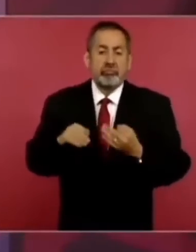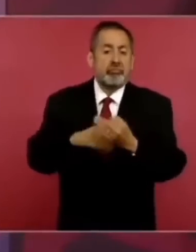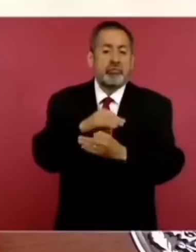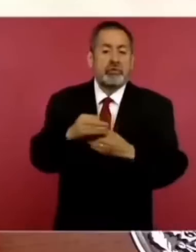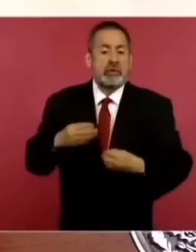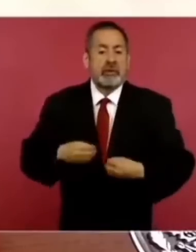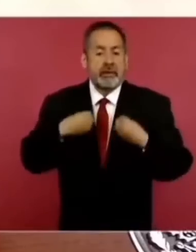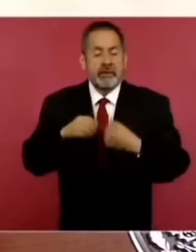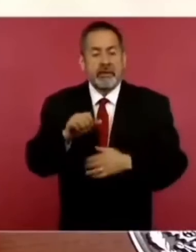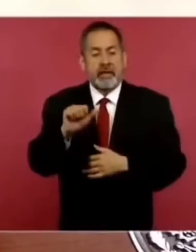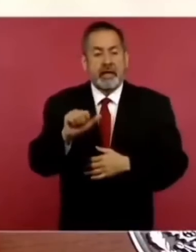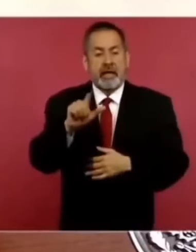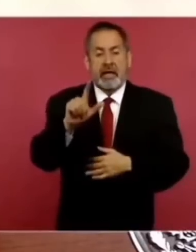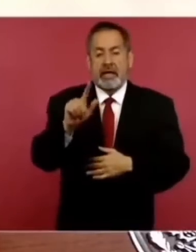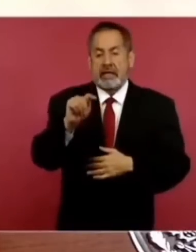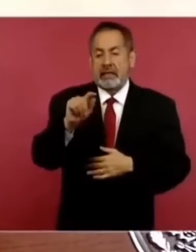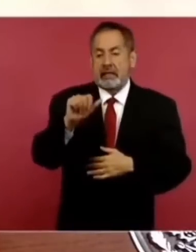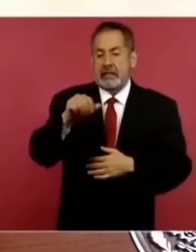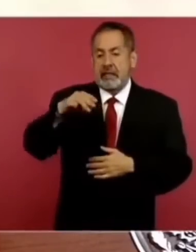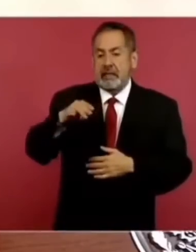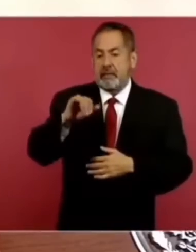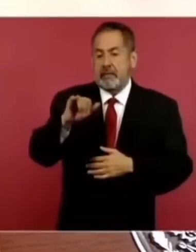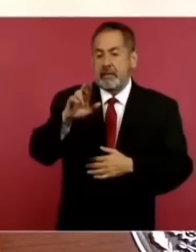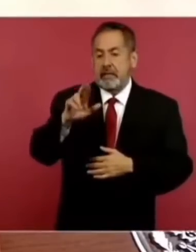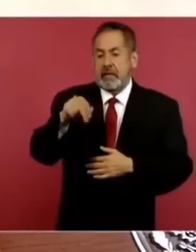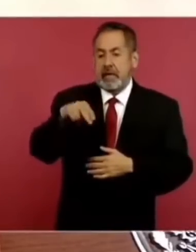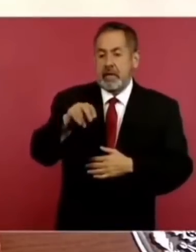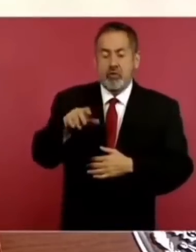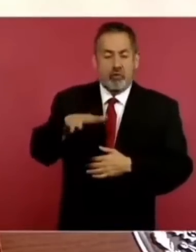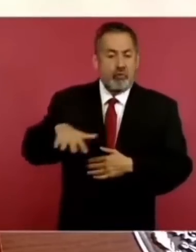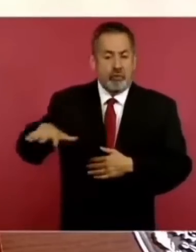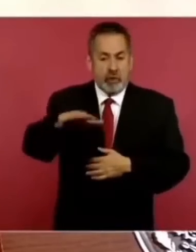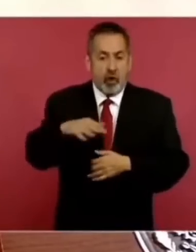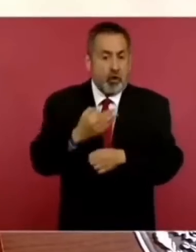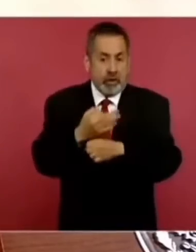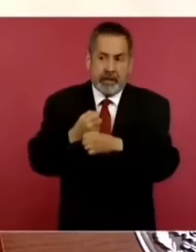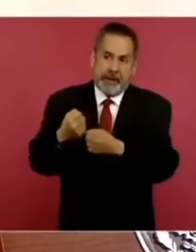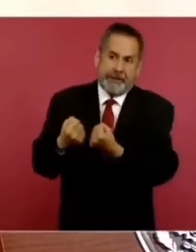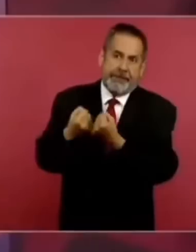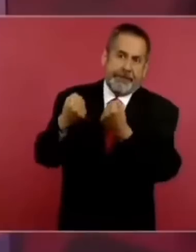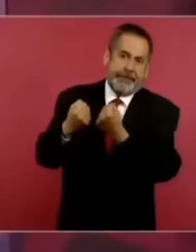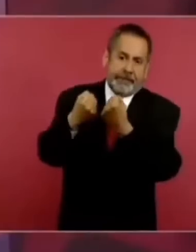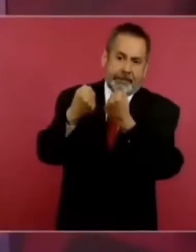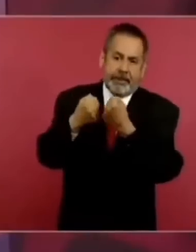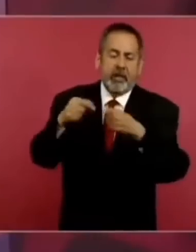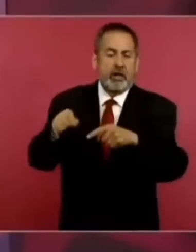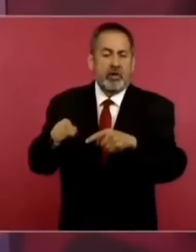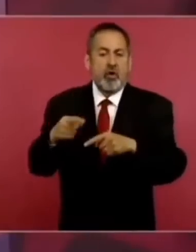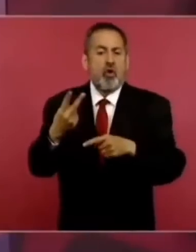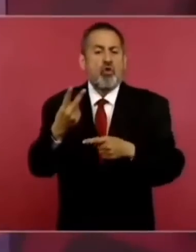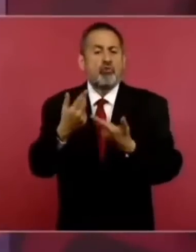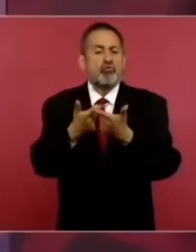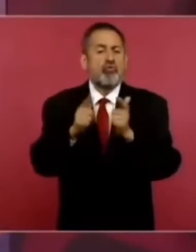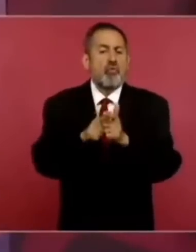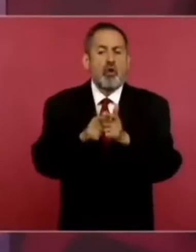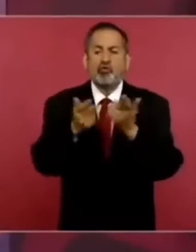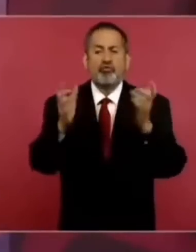los habitantes de Altamirán, hay una confrontación de dos grupos,